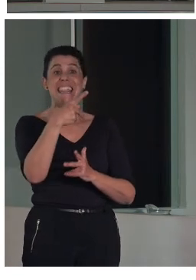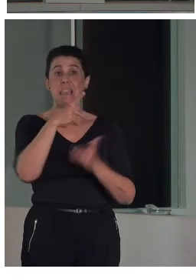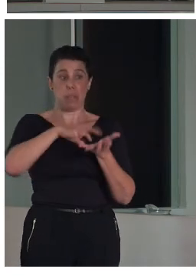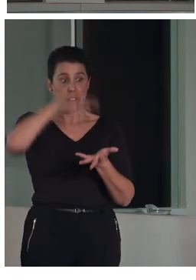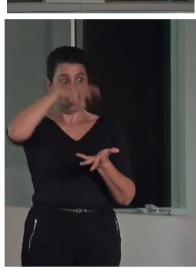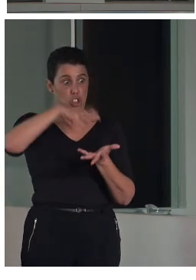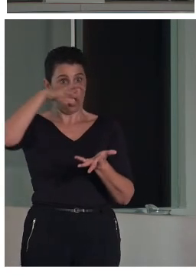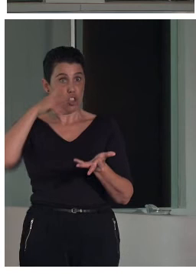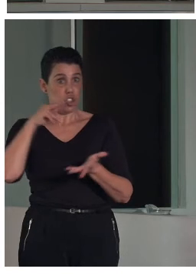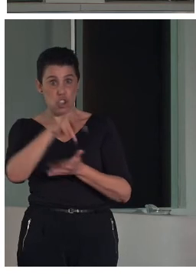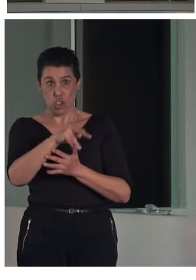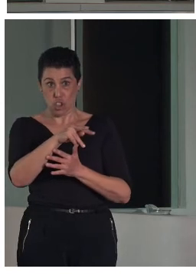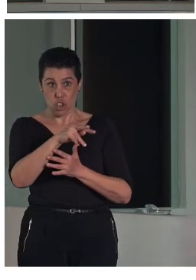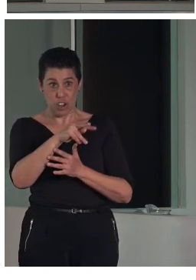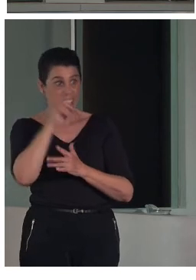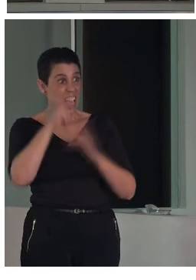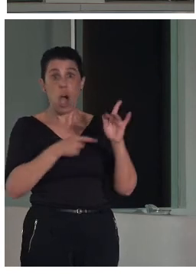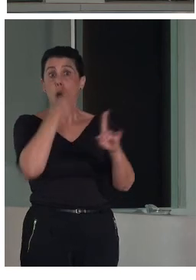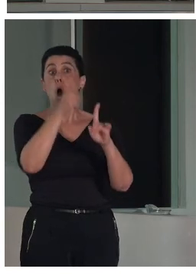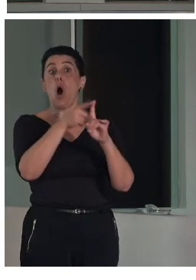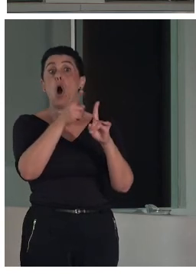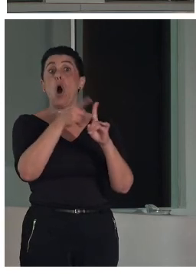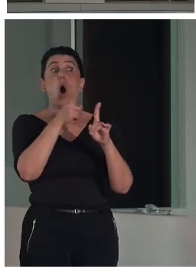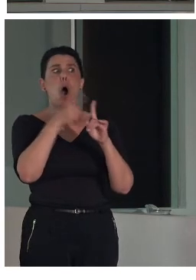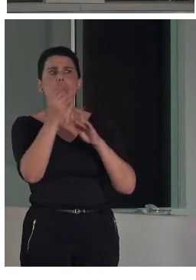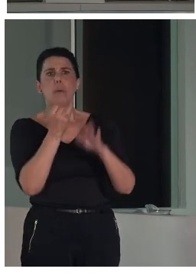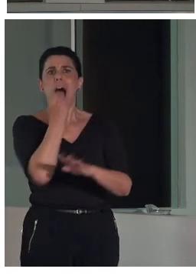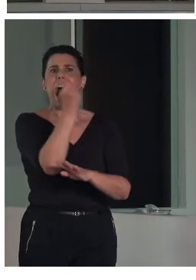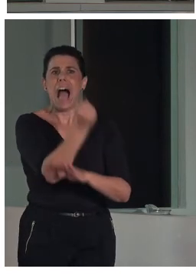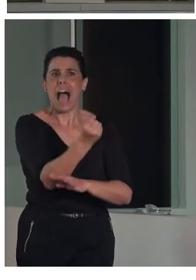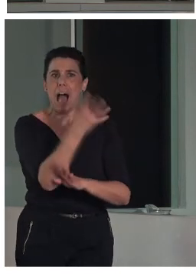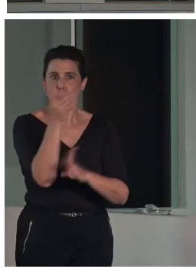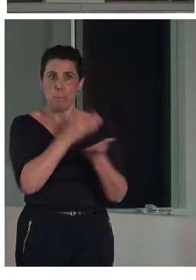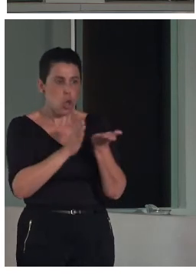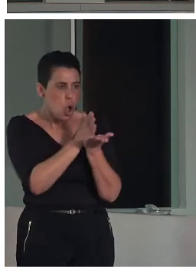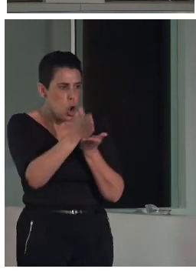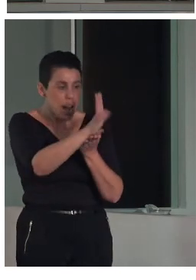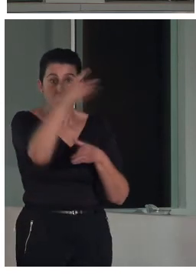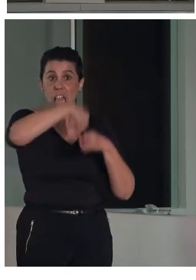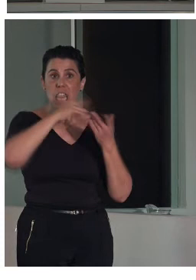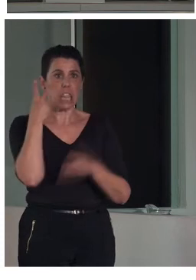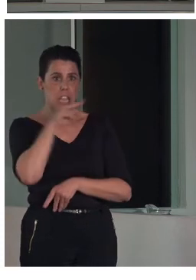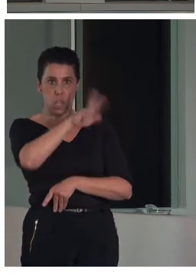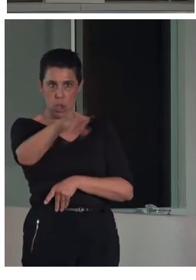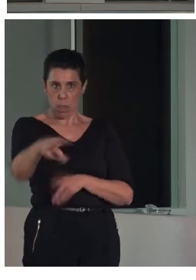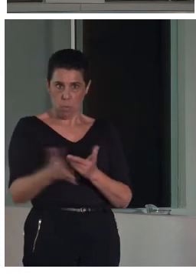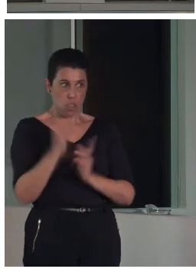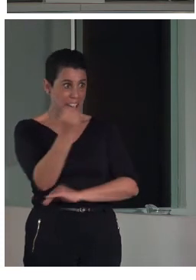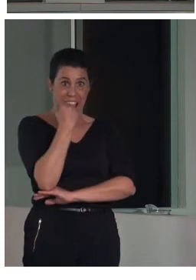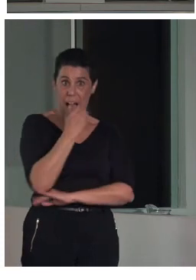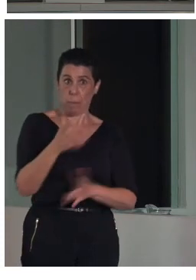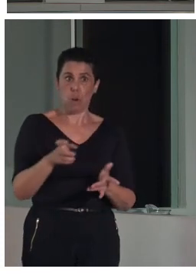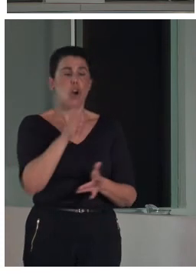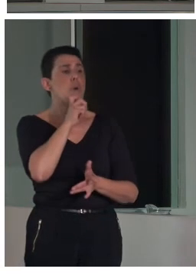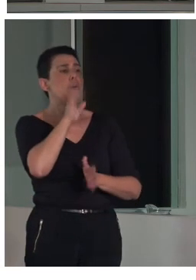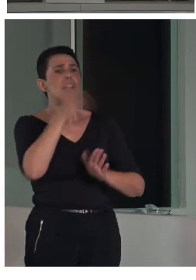reforzar el recorrido que se está haciendo dentro del museo con elementos de refuerzo como dónde está